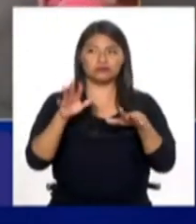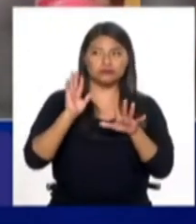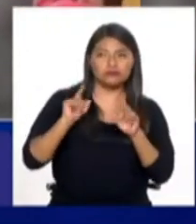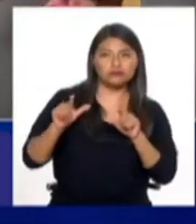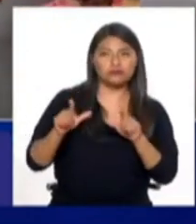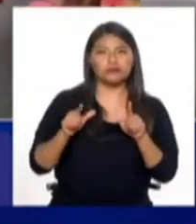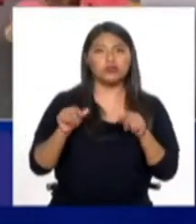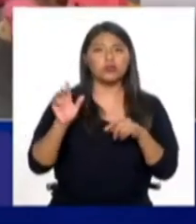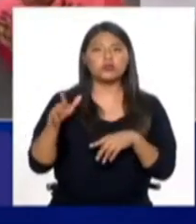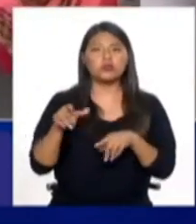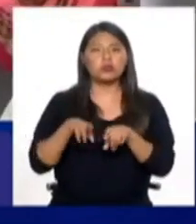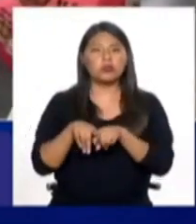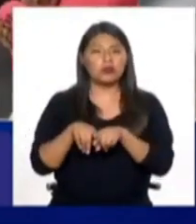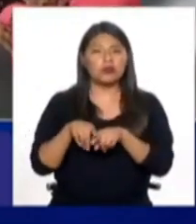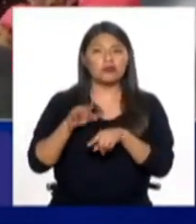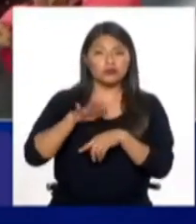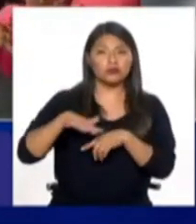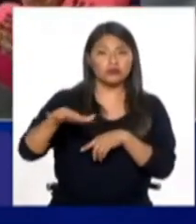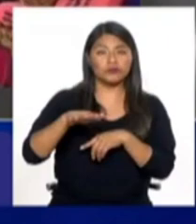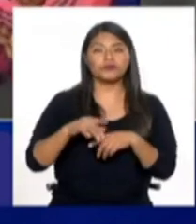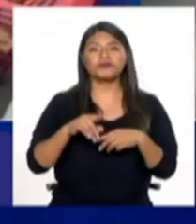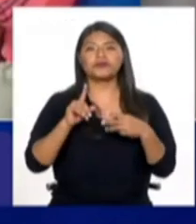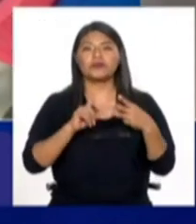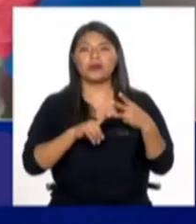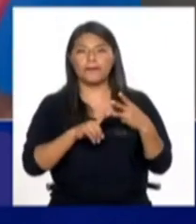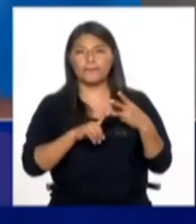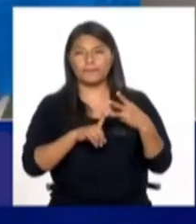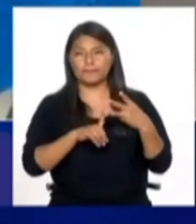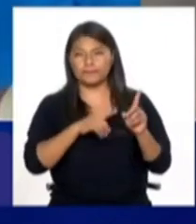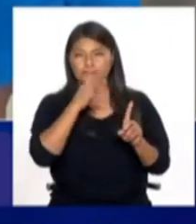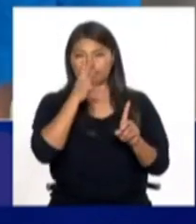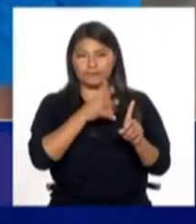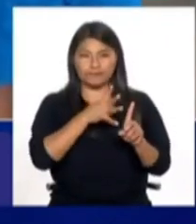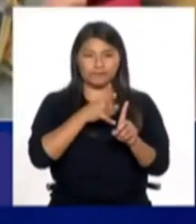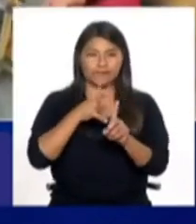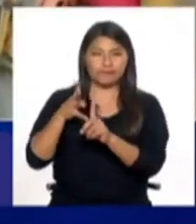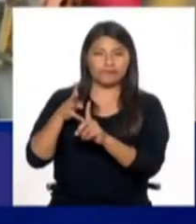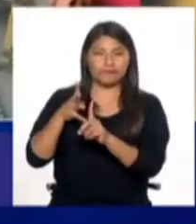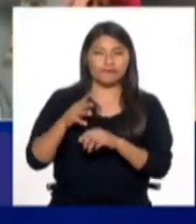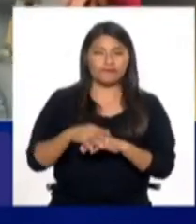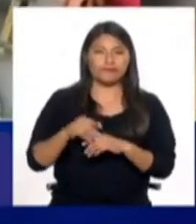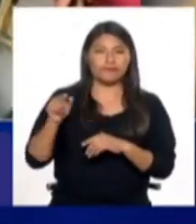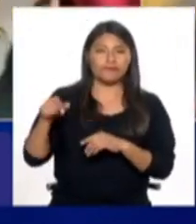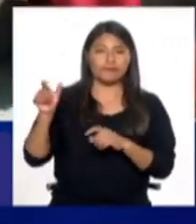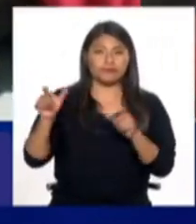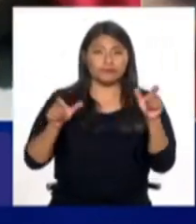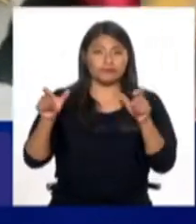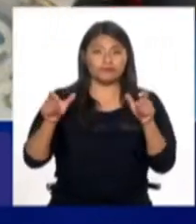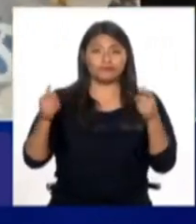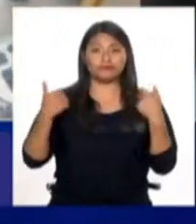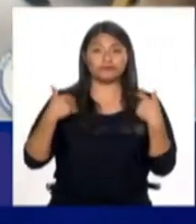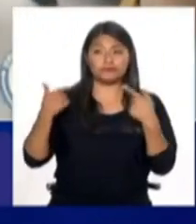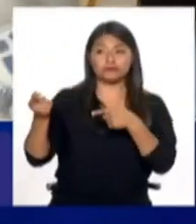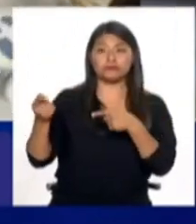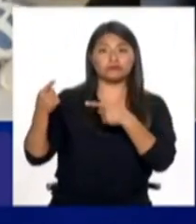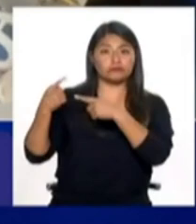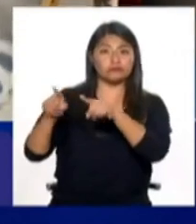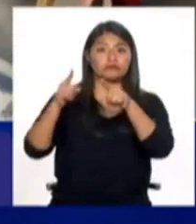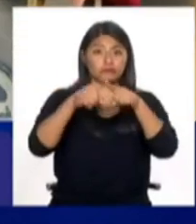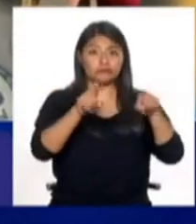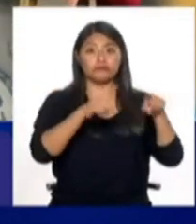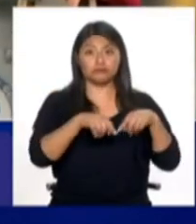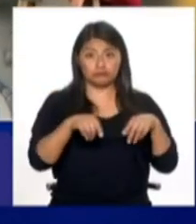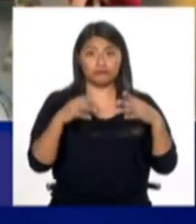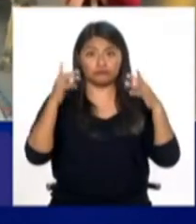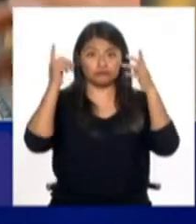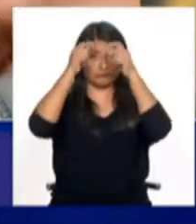espacio común, pero además invisibiliza que hay personas indígenas en distintas partes.